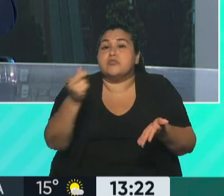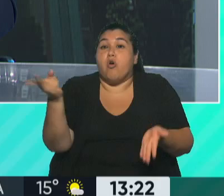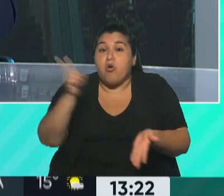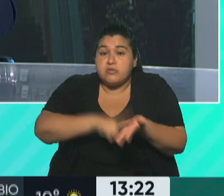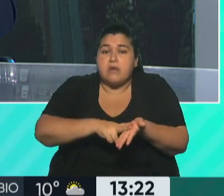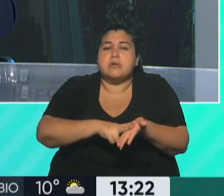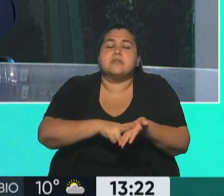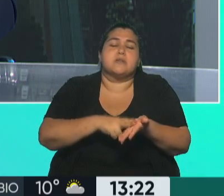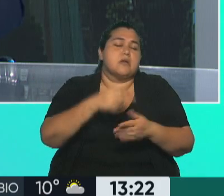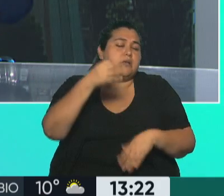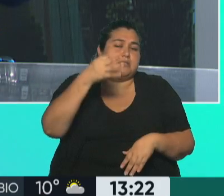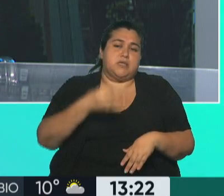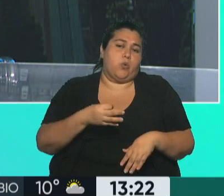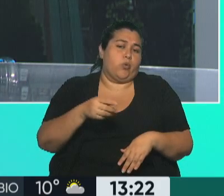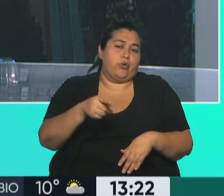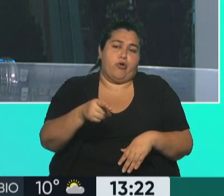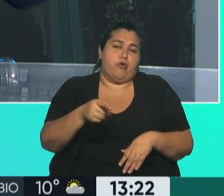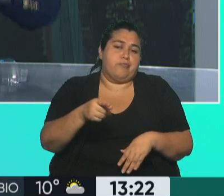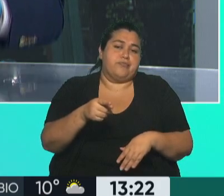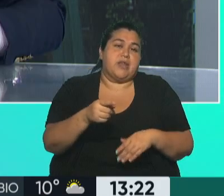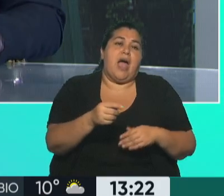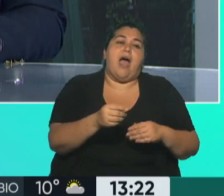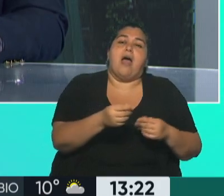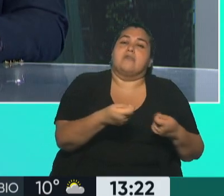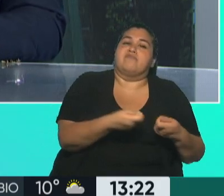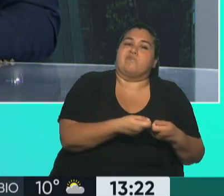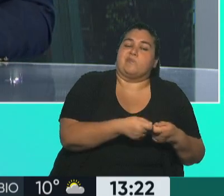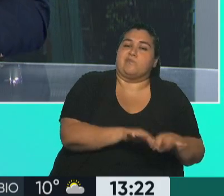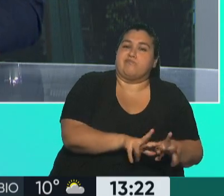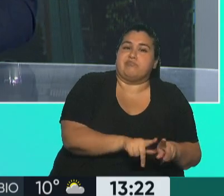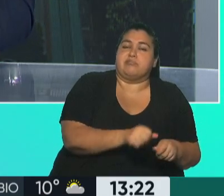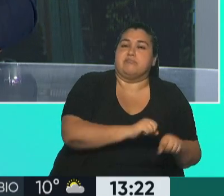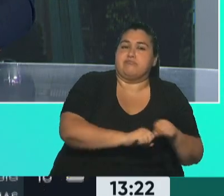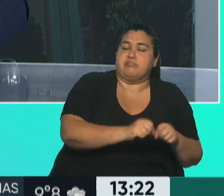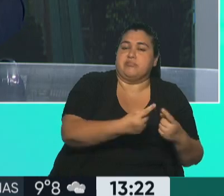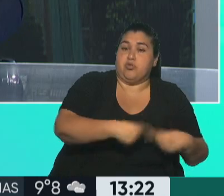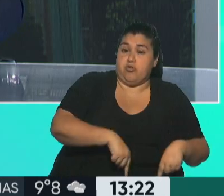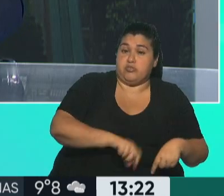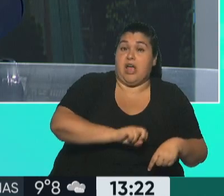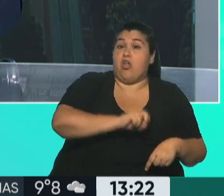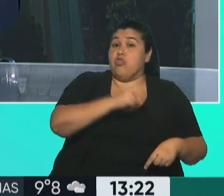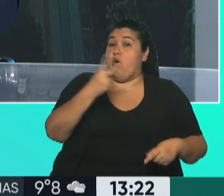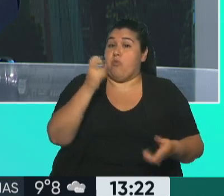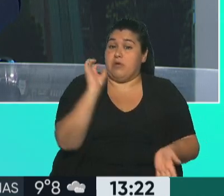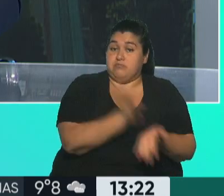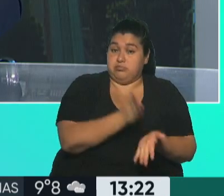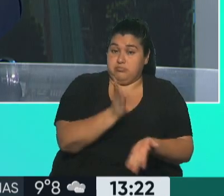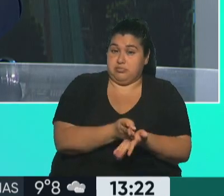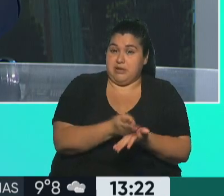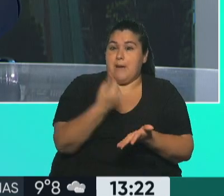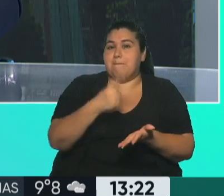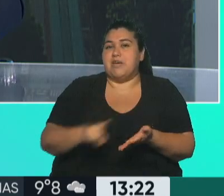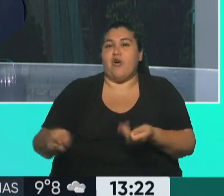vamos a tener una administración fraudulenta con doble conforme, con doble condena, pero asociación ilícita no.